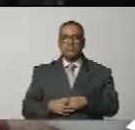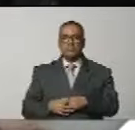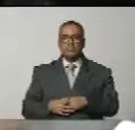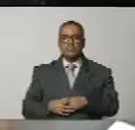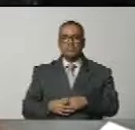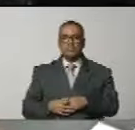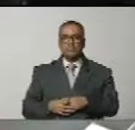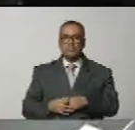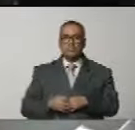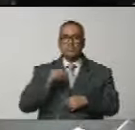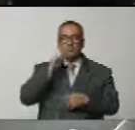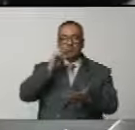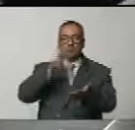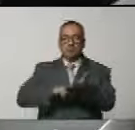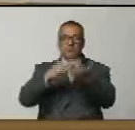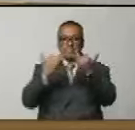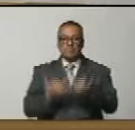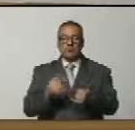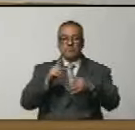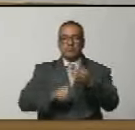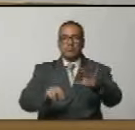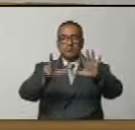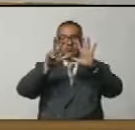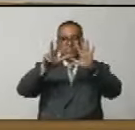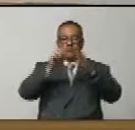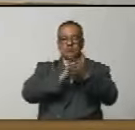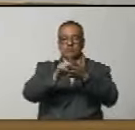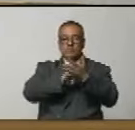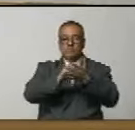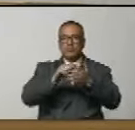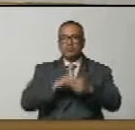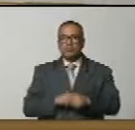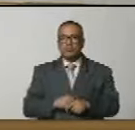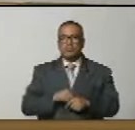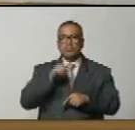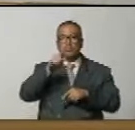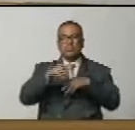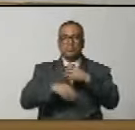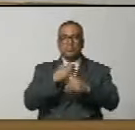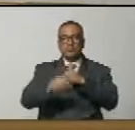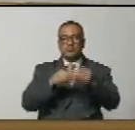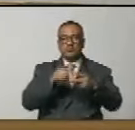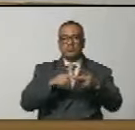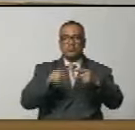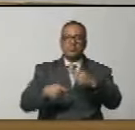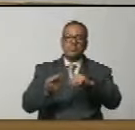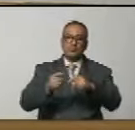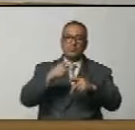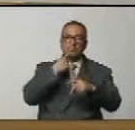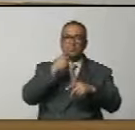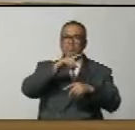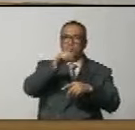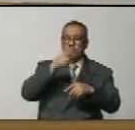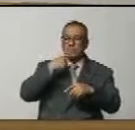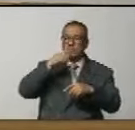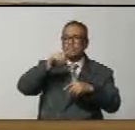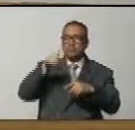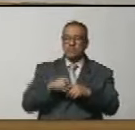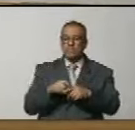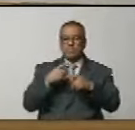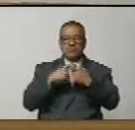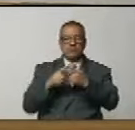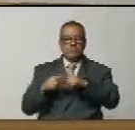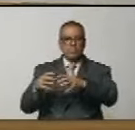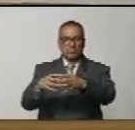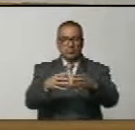aprobado ya los primeros ocho artículos y establecido un mecanismo adicional de consulta a los